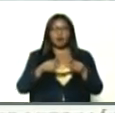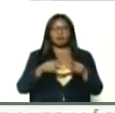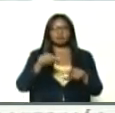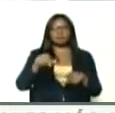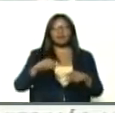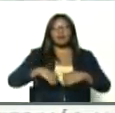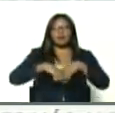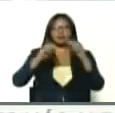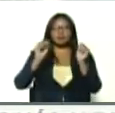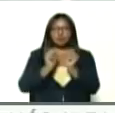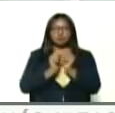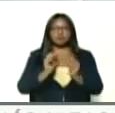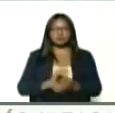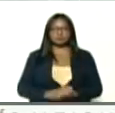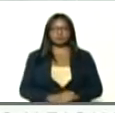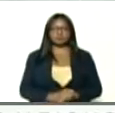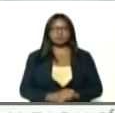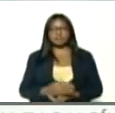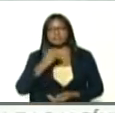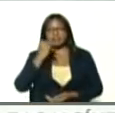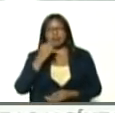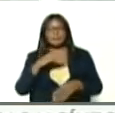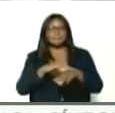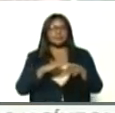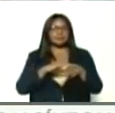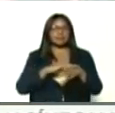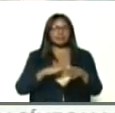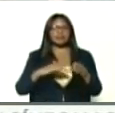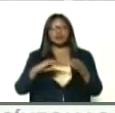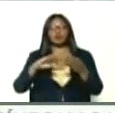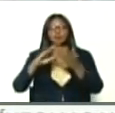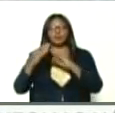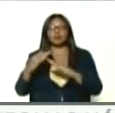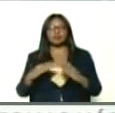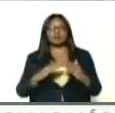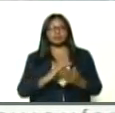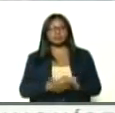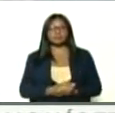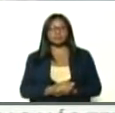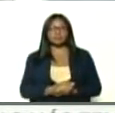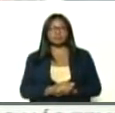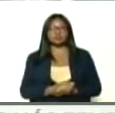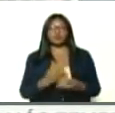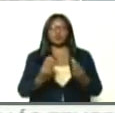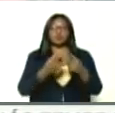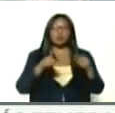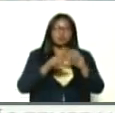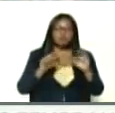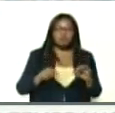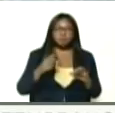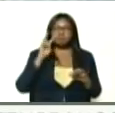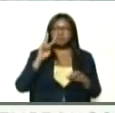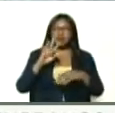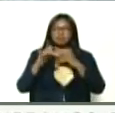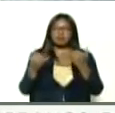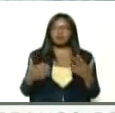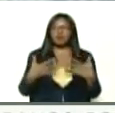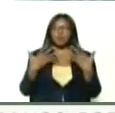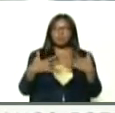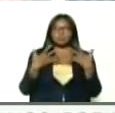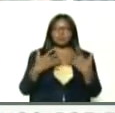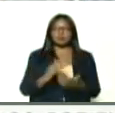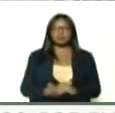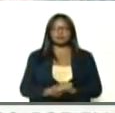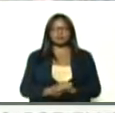Anzuate, estoy aquí, al lado, de nuestra ministra, comunas, Carolis Pérez, en una sala, presidente, que si usted, viera, estaría muy emocionado,